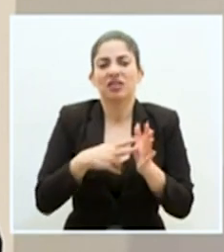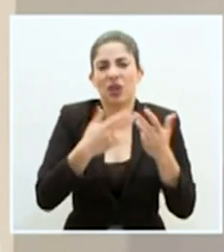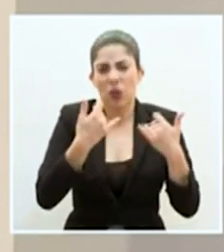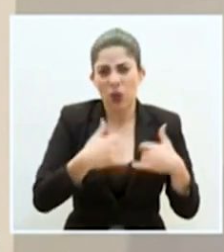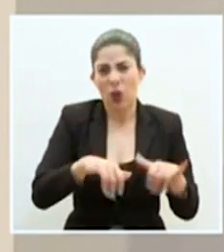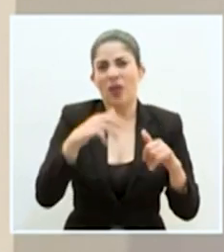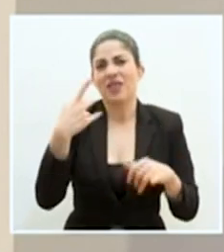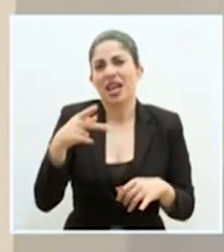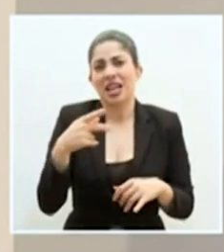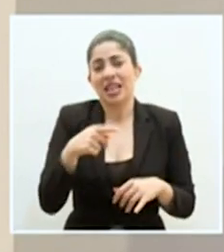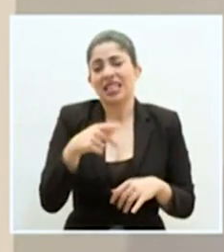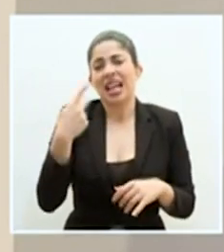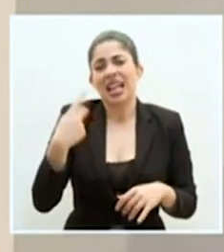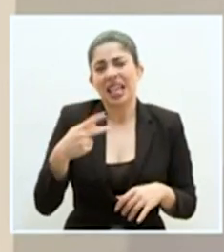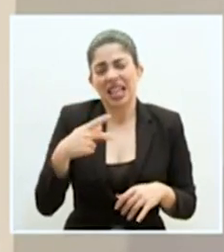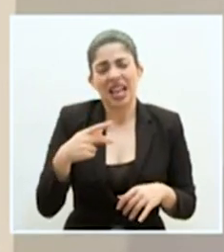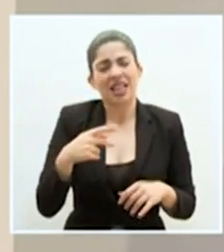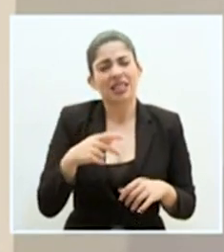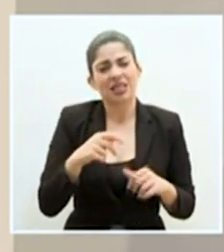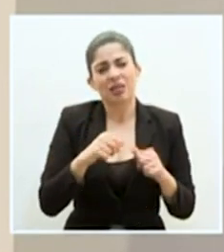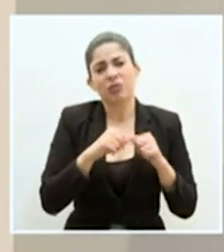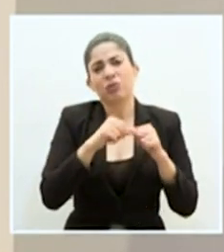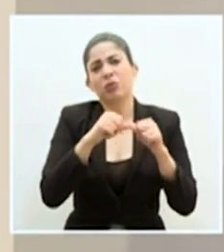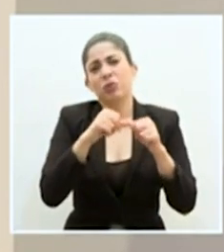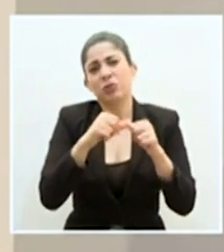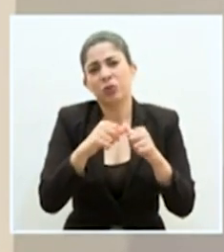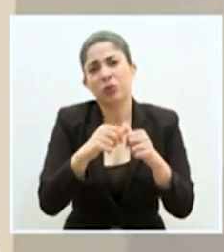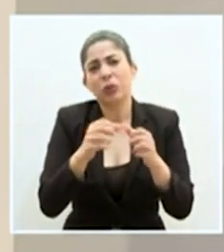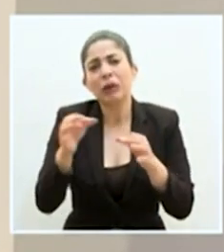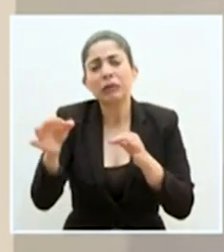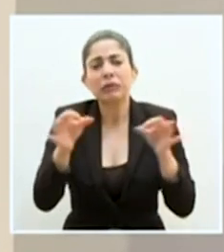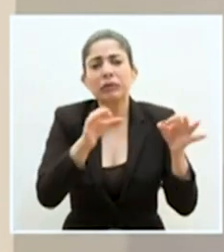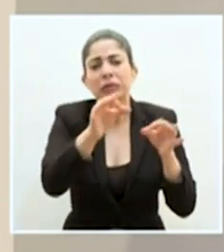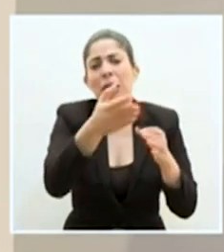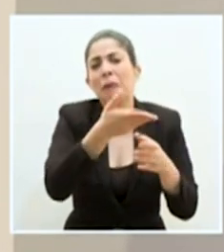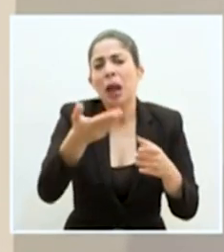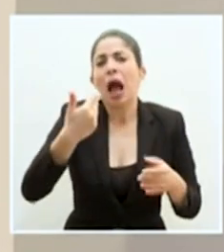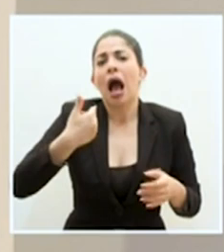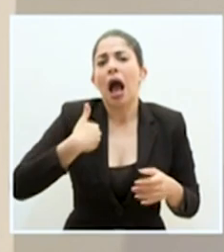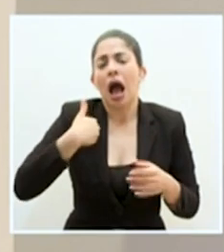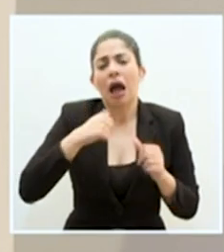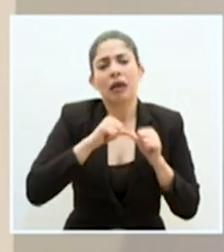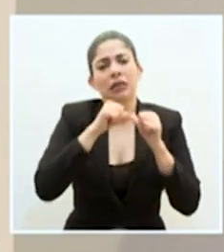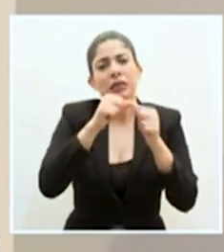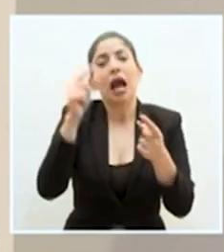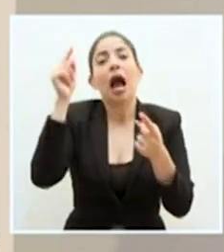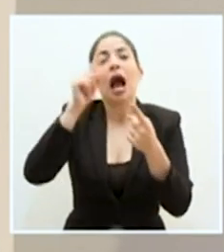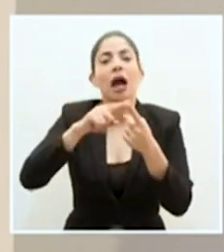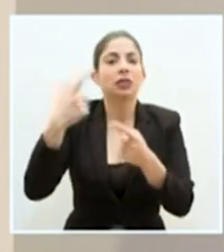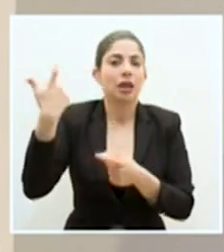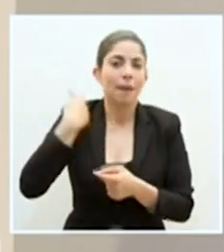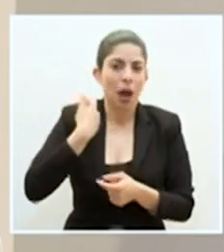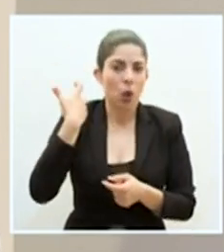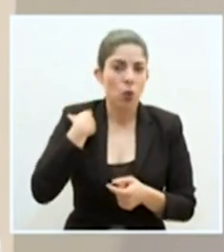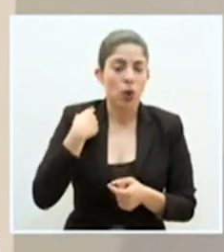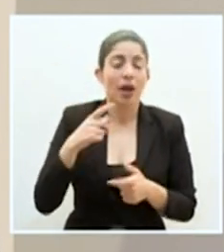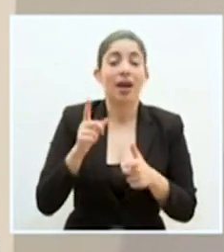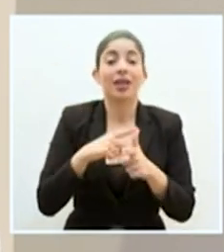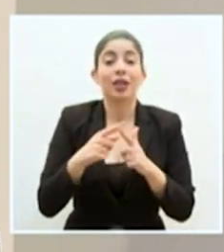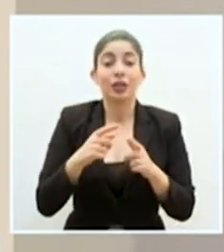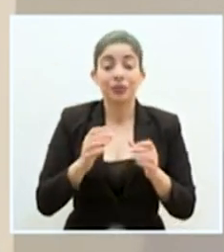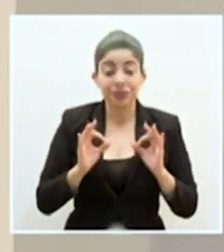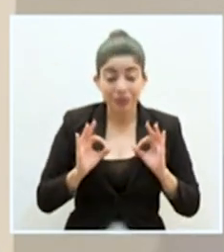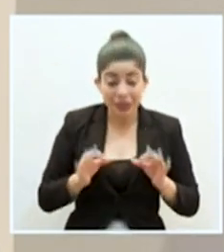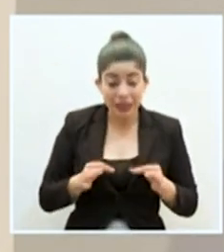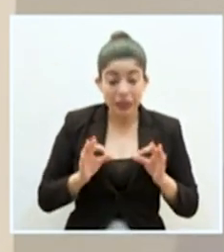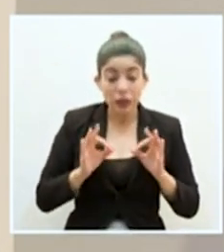ese riesgo posiblemente vaya siendo cada vez más residual, pero siempre va a existir hasta que no tengamos esa vacuna. Así que las decisiones